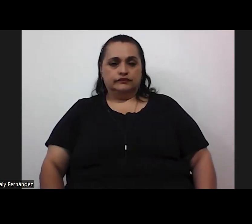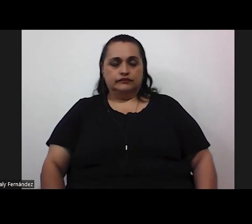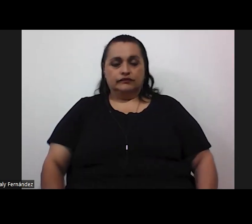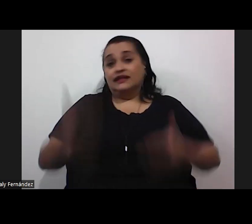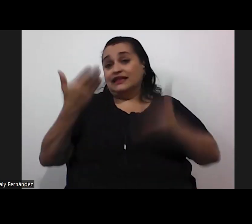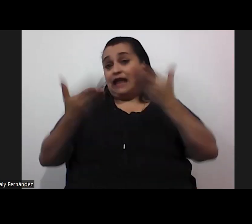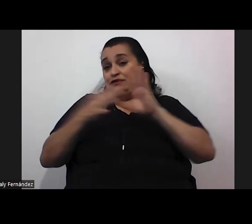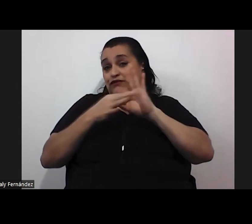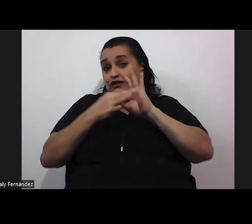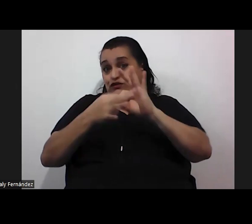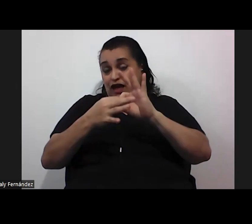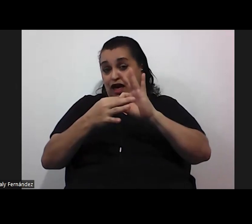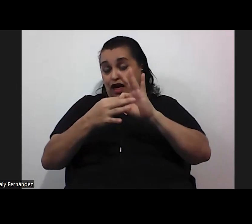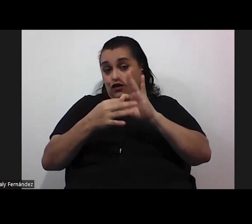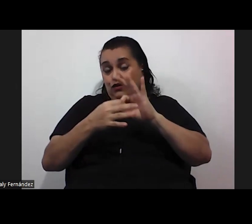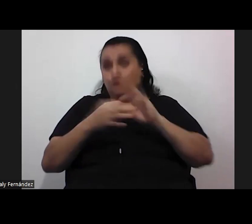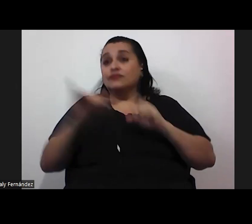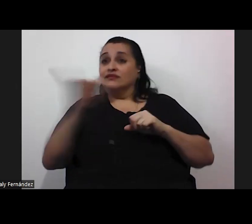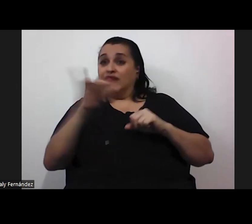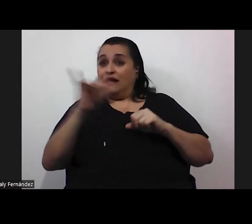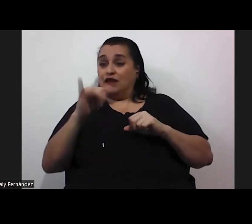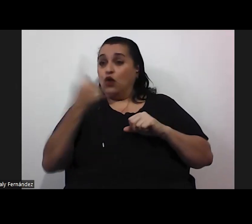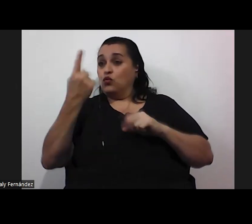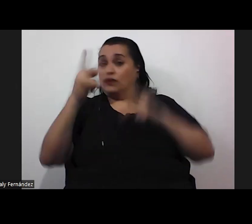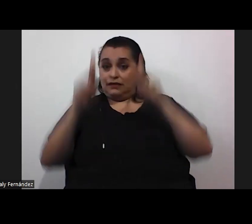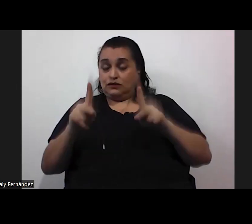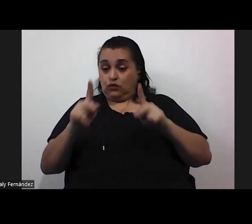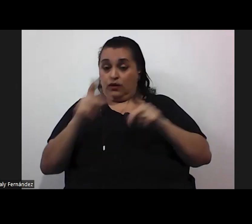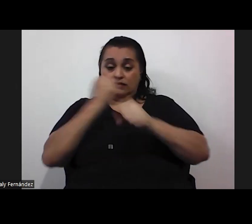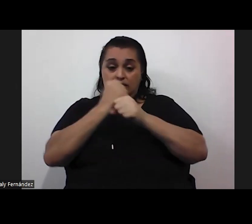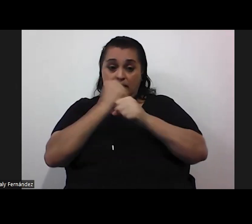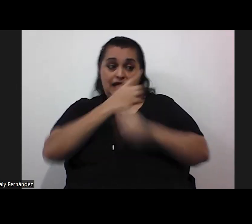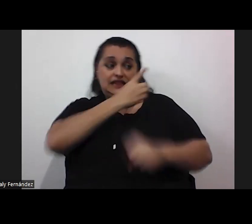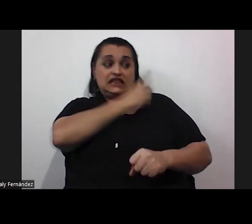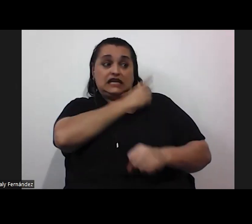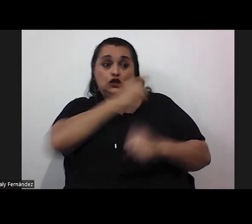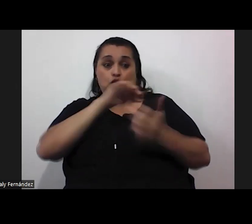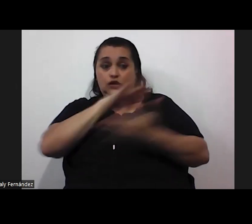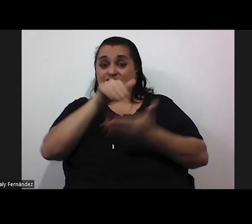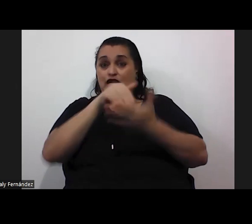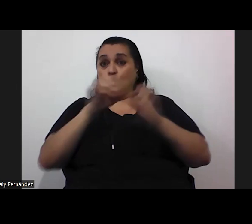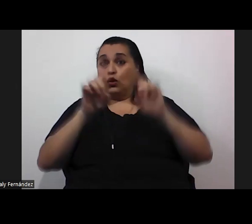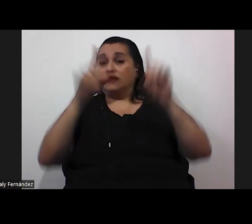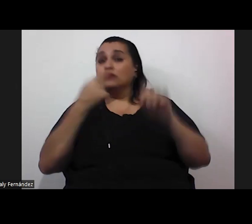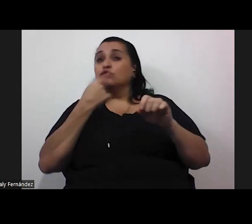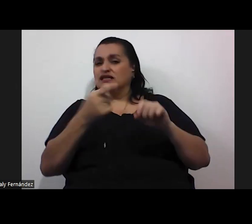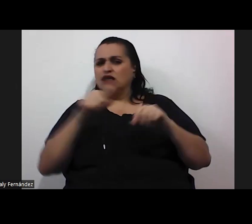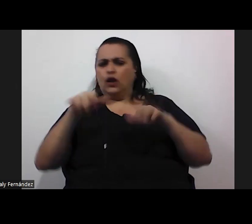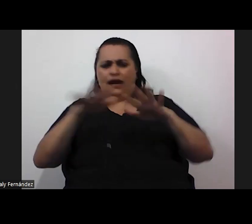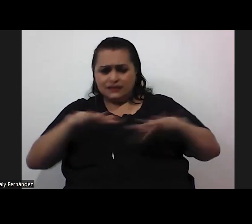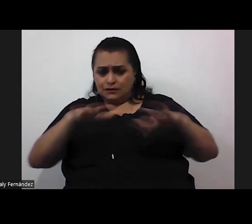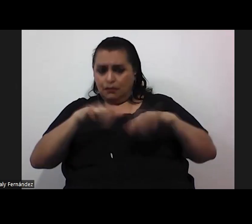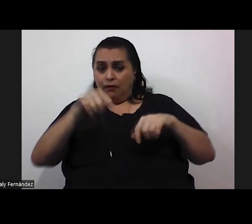relacionada con eso incluso una persona que trabaja como director de un centro educativo nos dice que estos espacios son muy